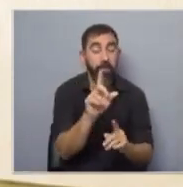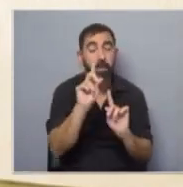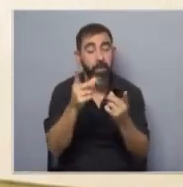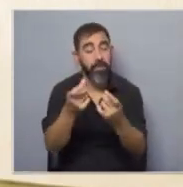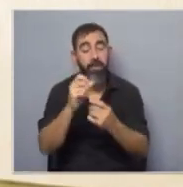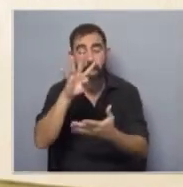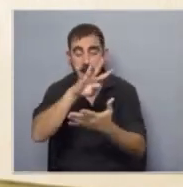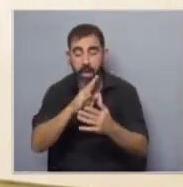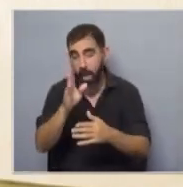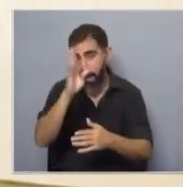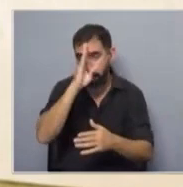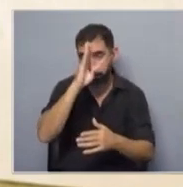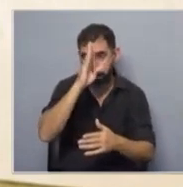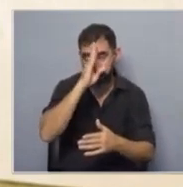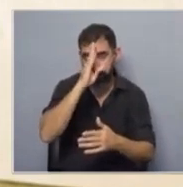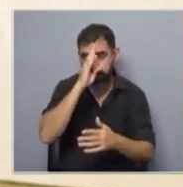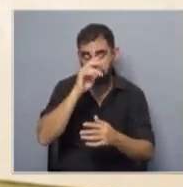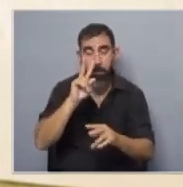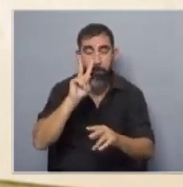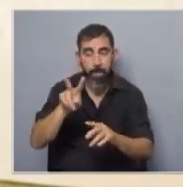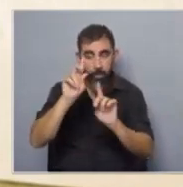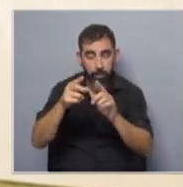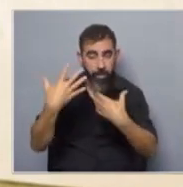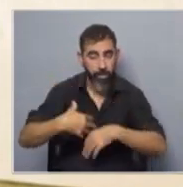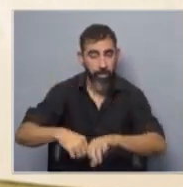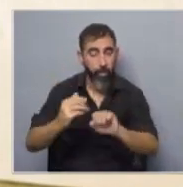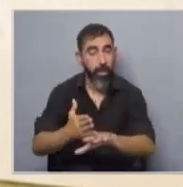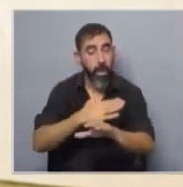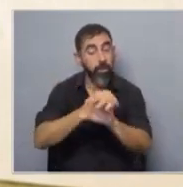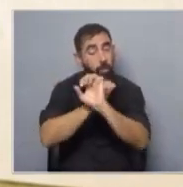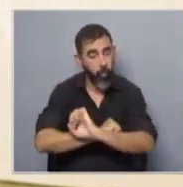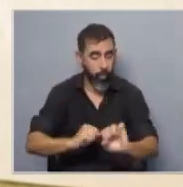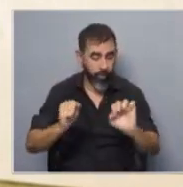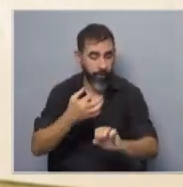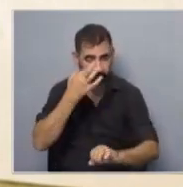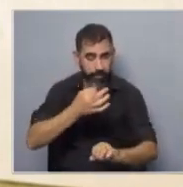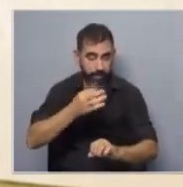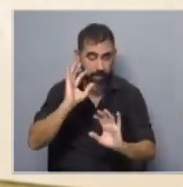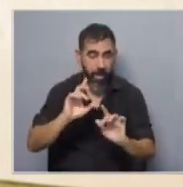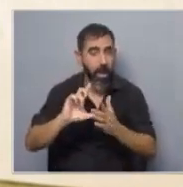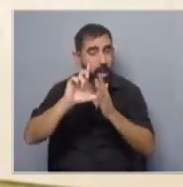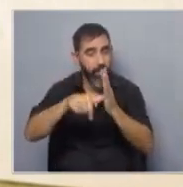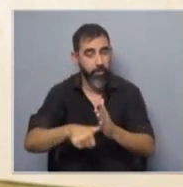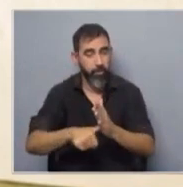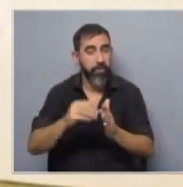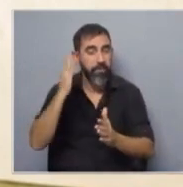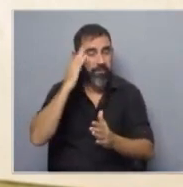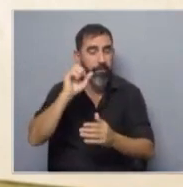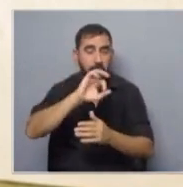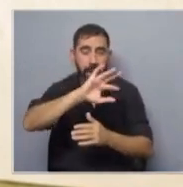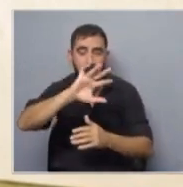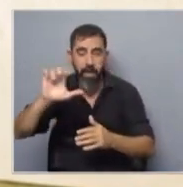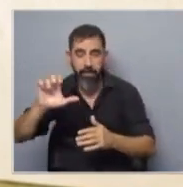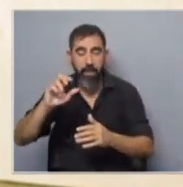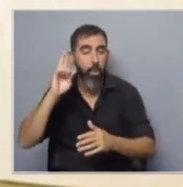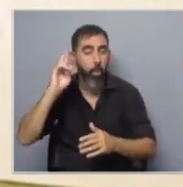para aprender a leer y que es una de las cosas que miramos y que podemos detectar tempranamente si va un poco enlentecido es si sabes o no sabes las letras y